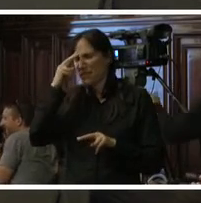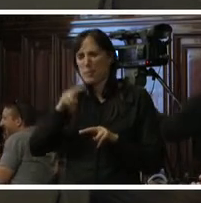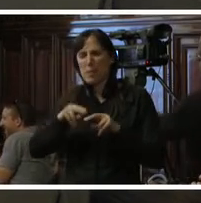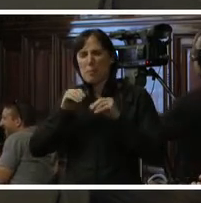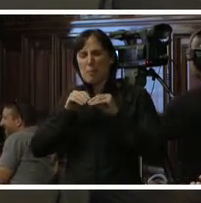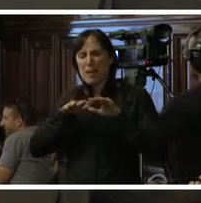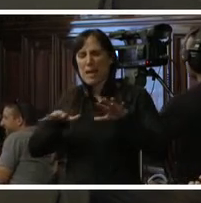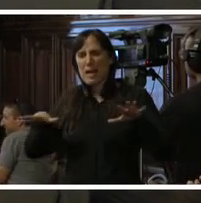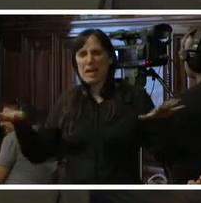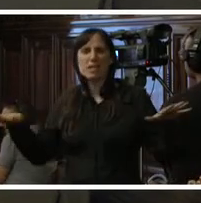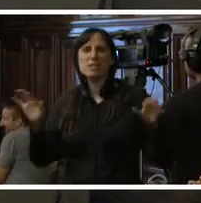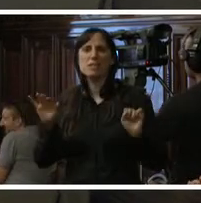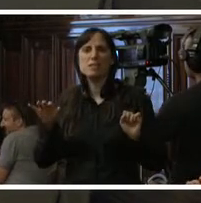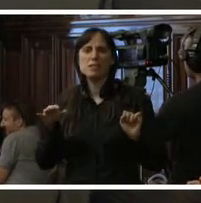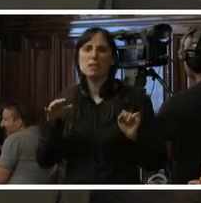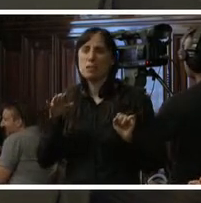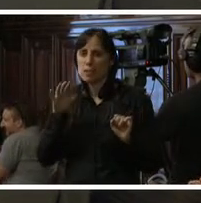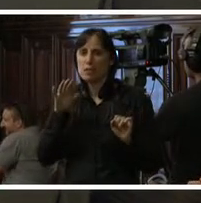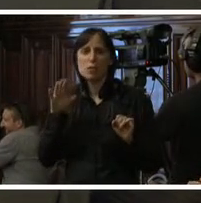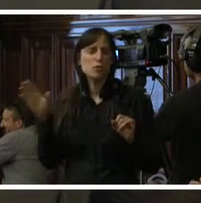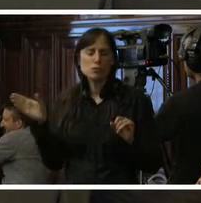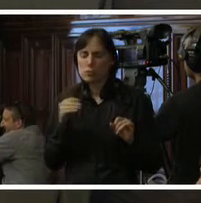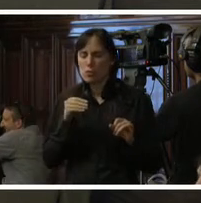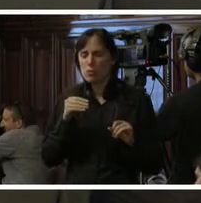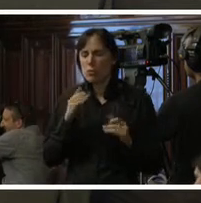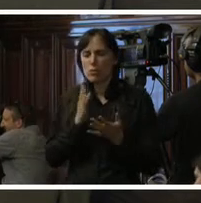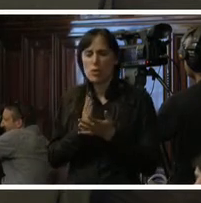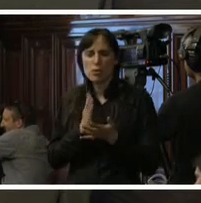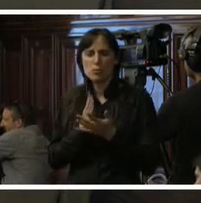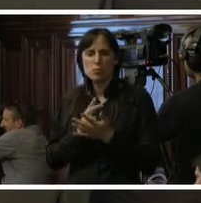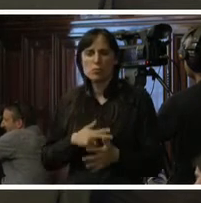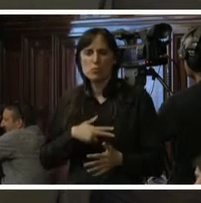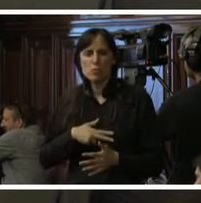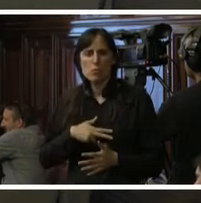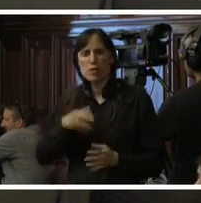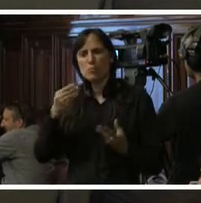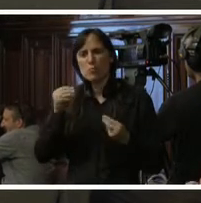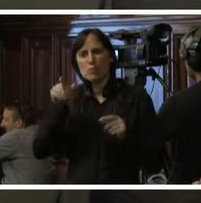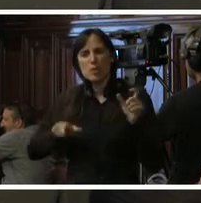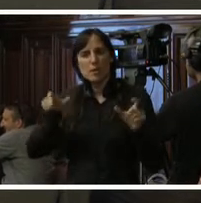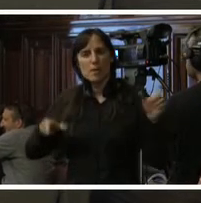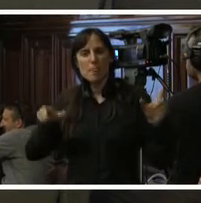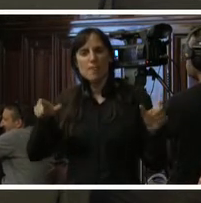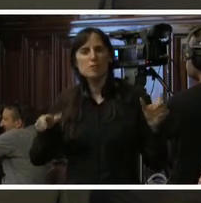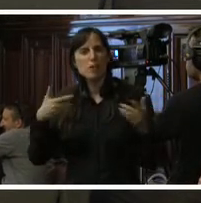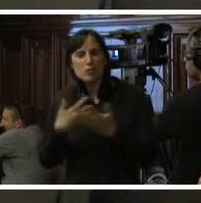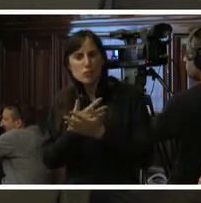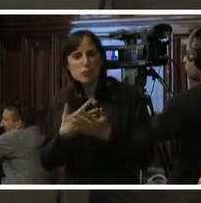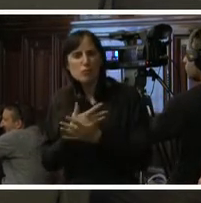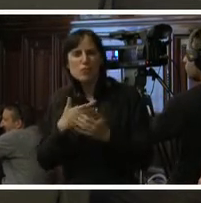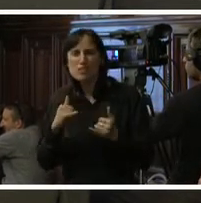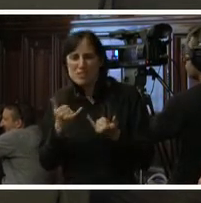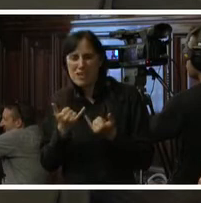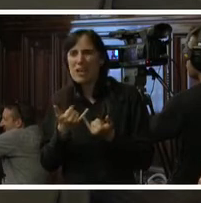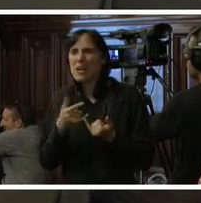pone en jaque todos los derechos humanos prácticamente de muchas personas que ya han